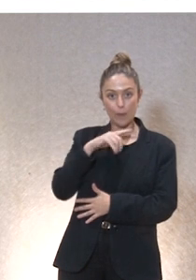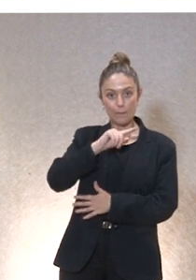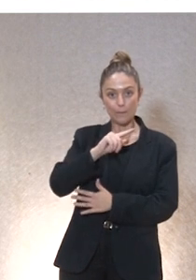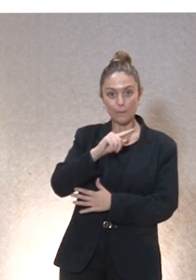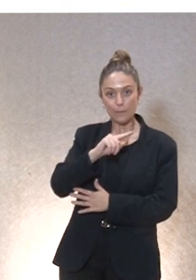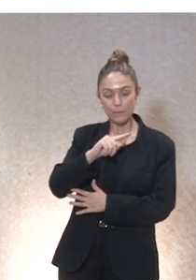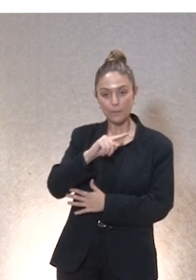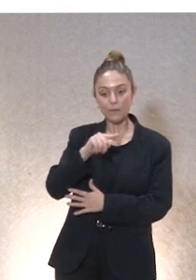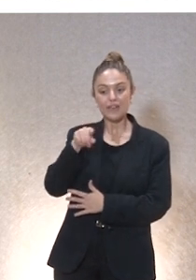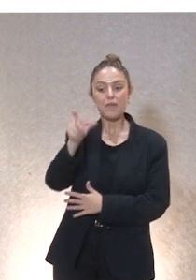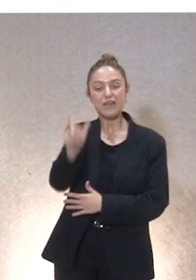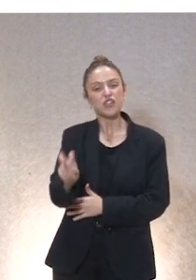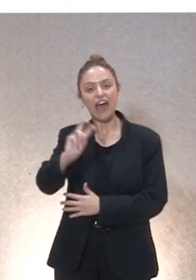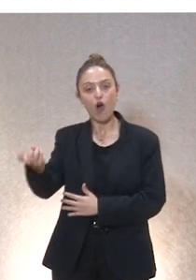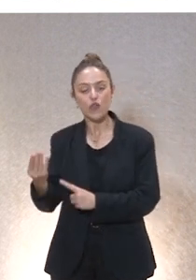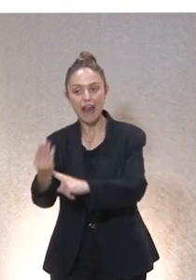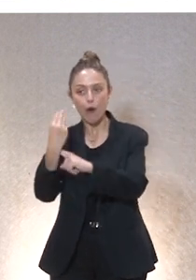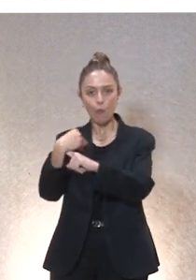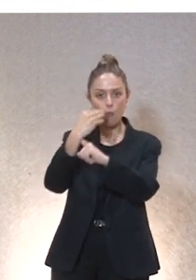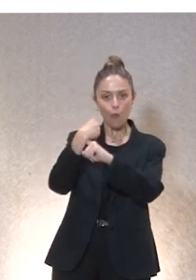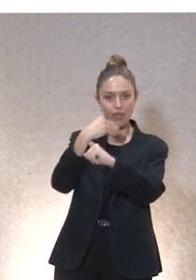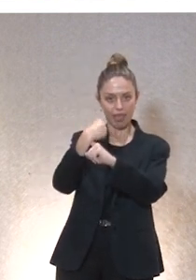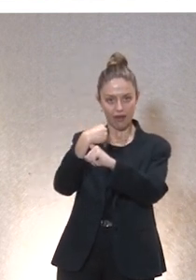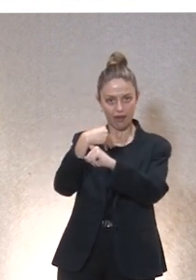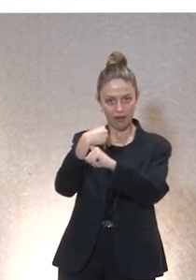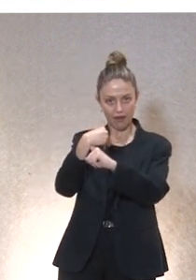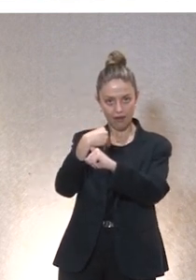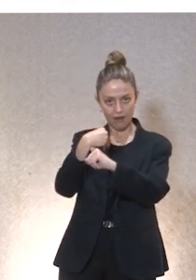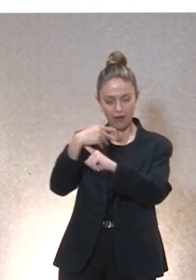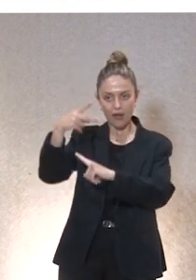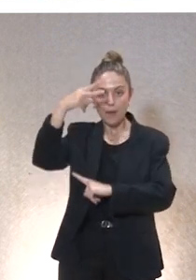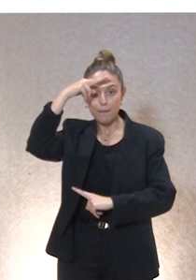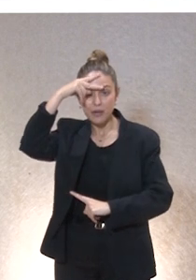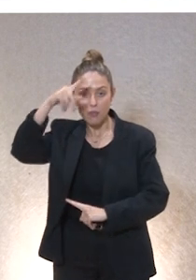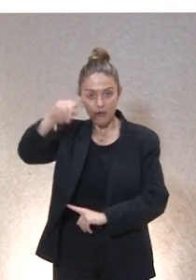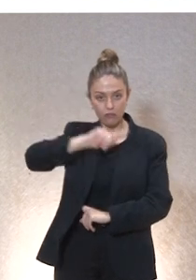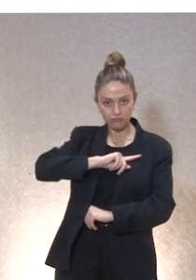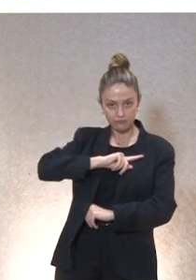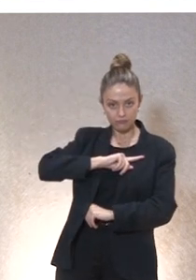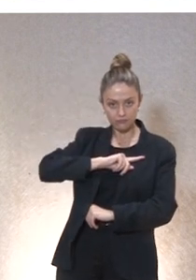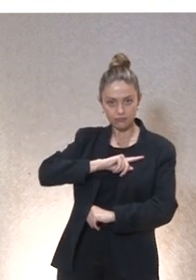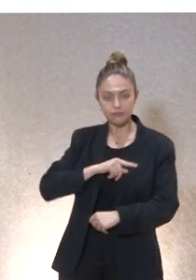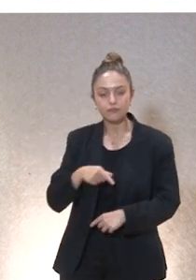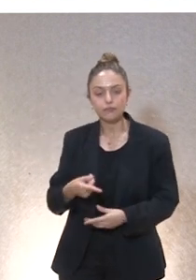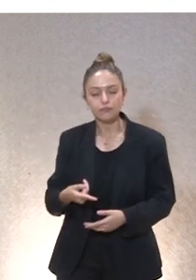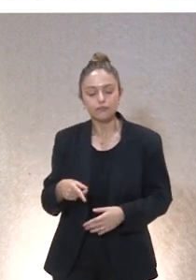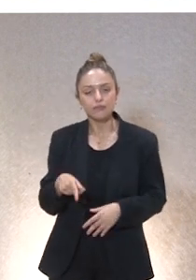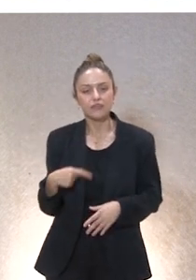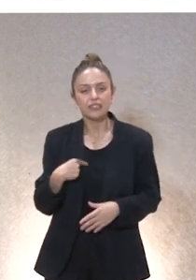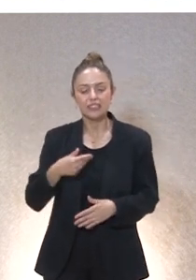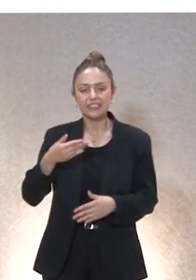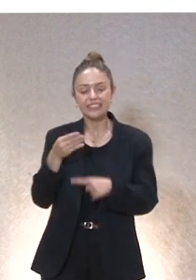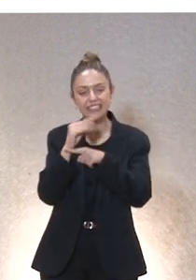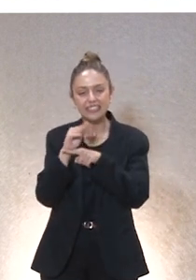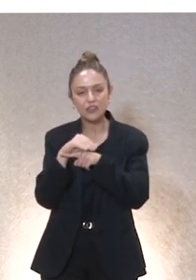cuidarme a mí. Esa relación podríamos decir pronominal es importante cuando hablamos del